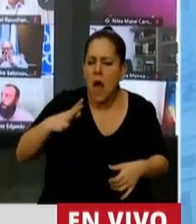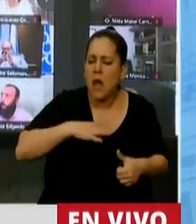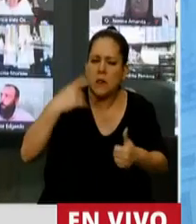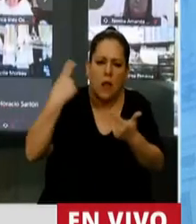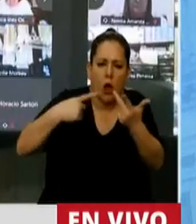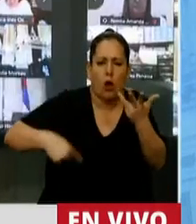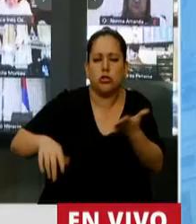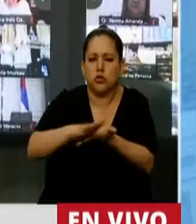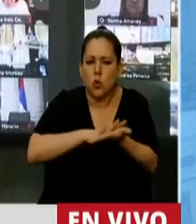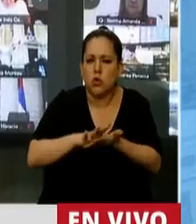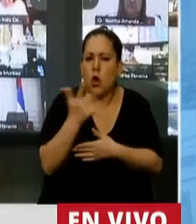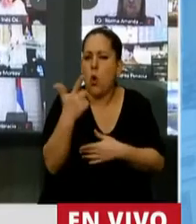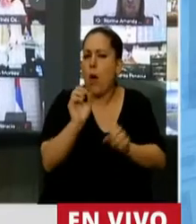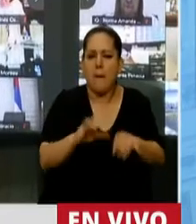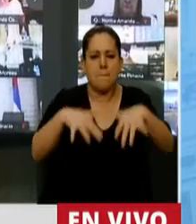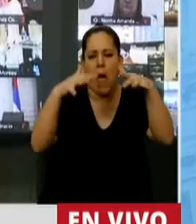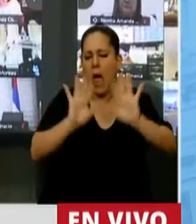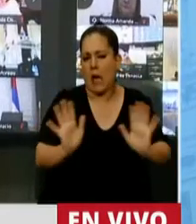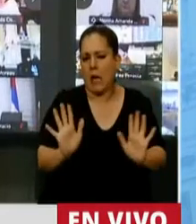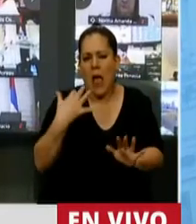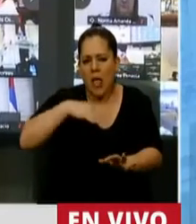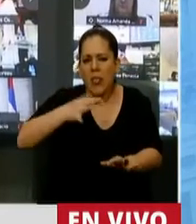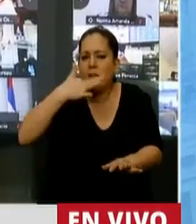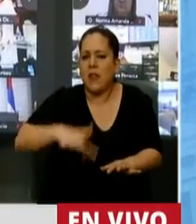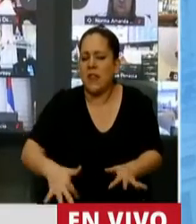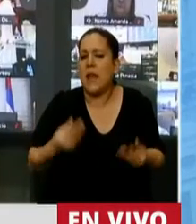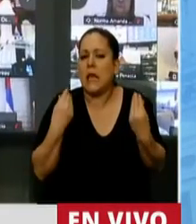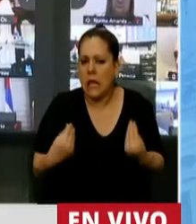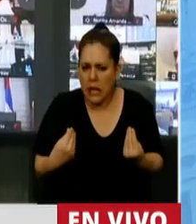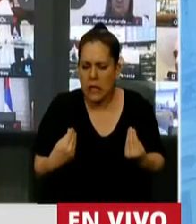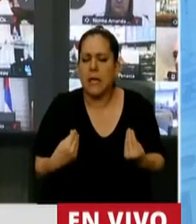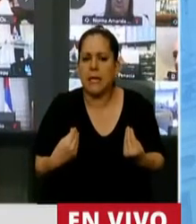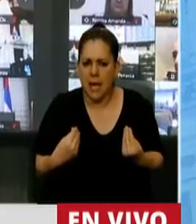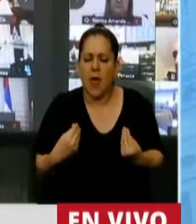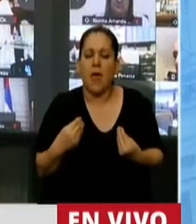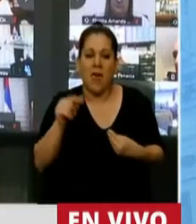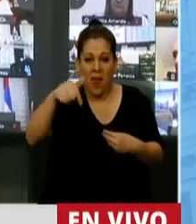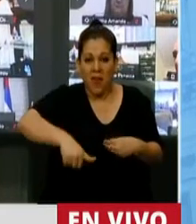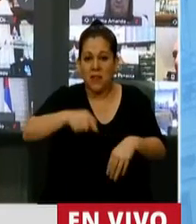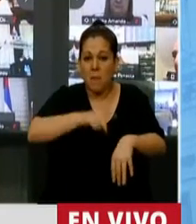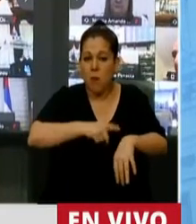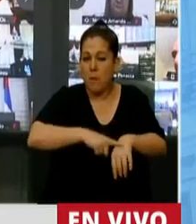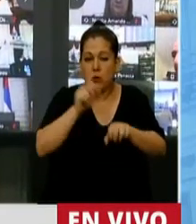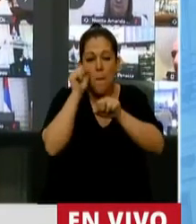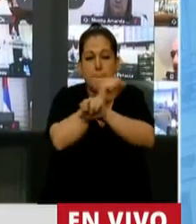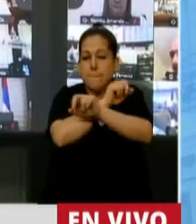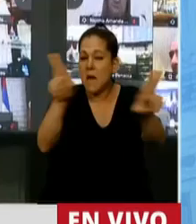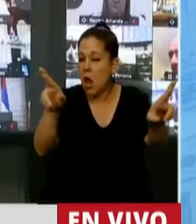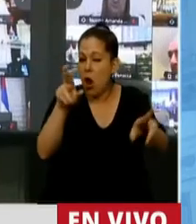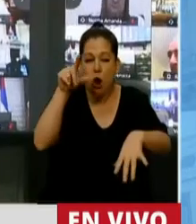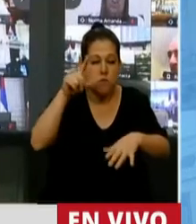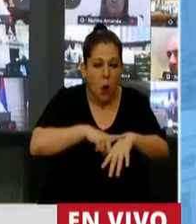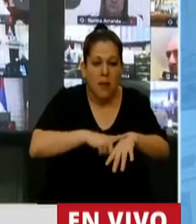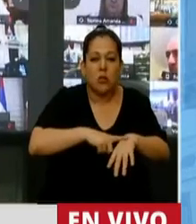No somos mágicos. Hay que entender que estamos en uno de los peores momentos de la historia del